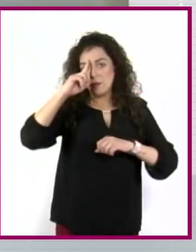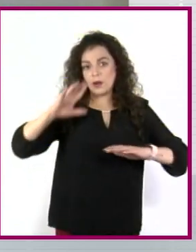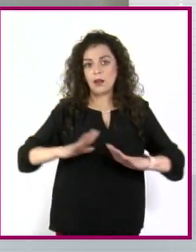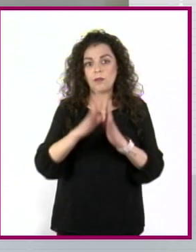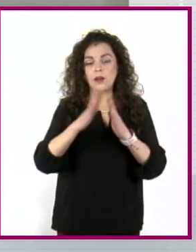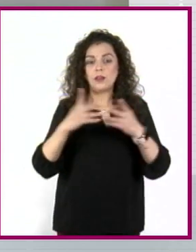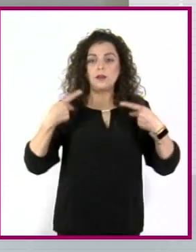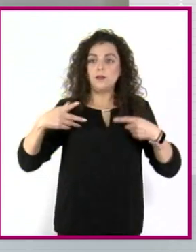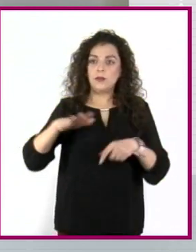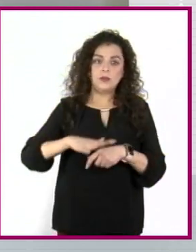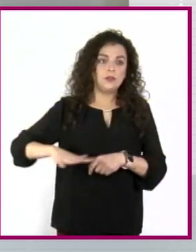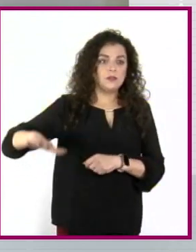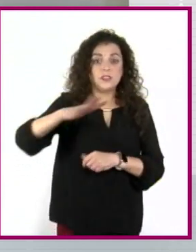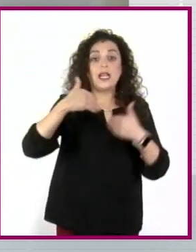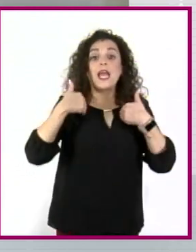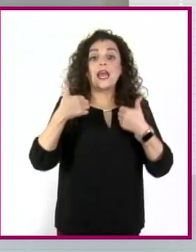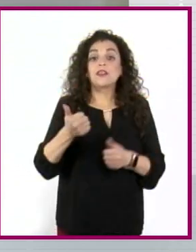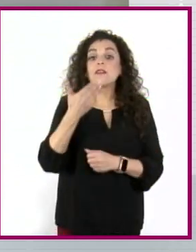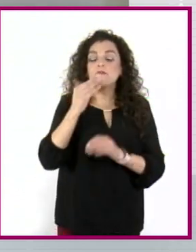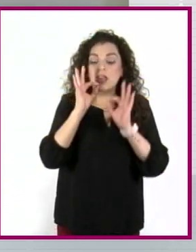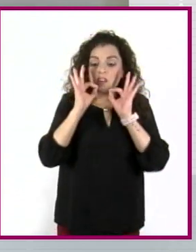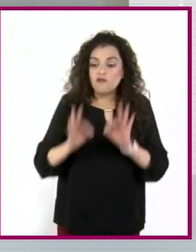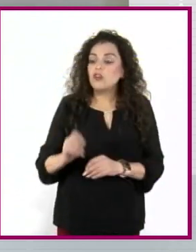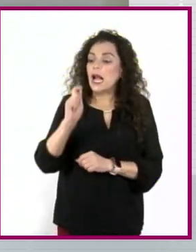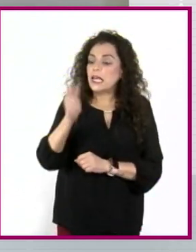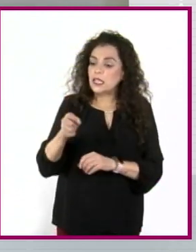tratan y cómo se puede resolver